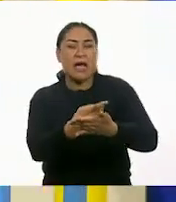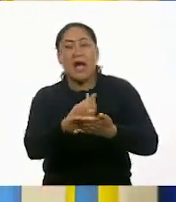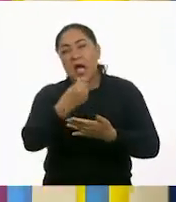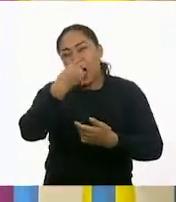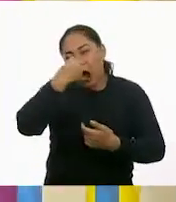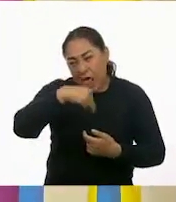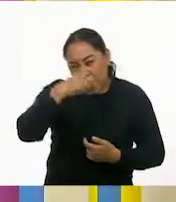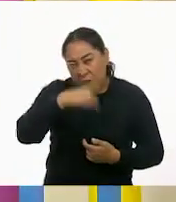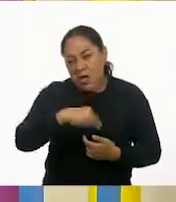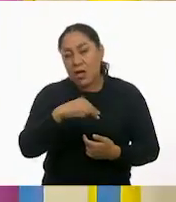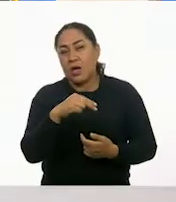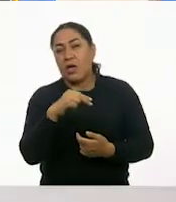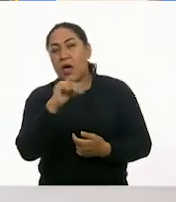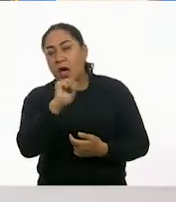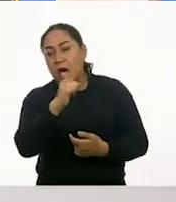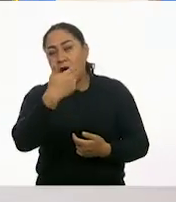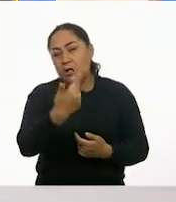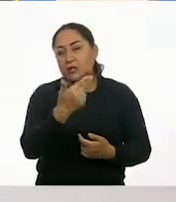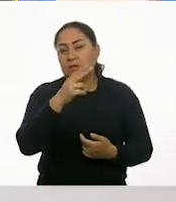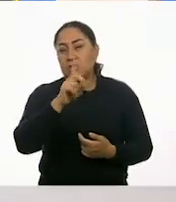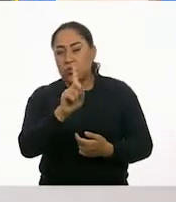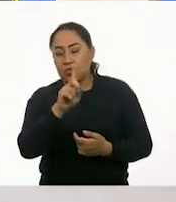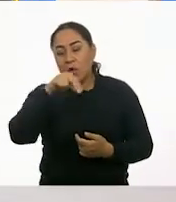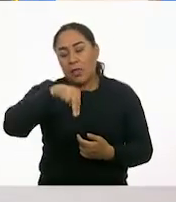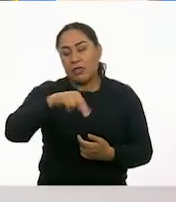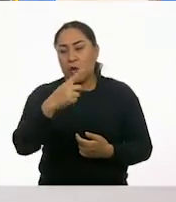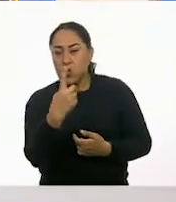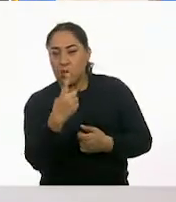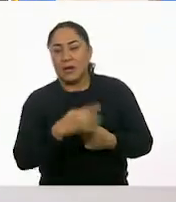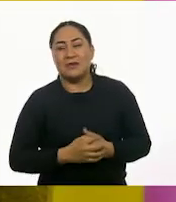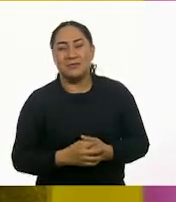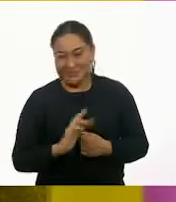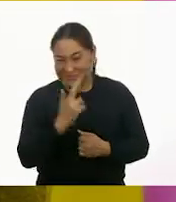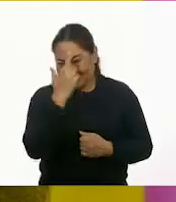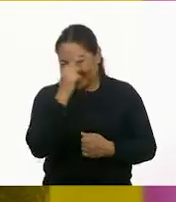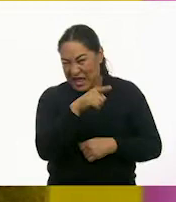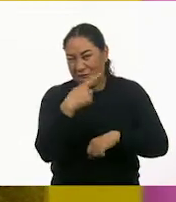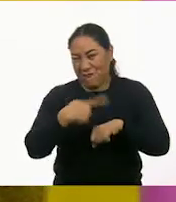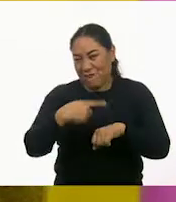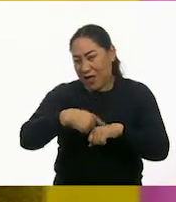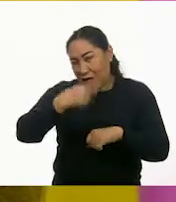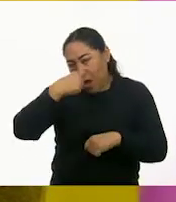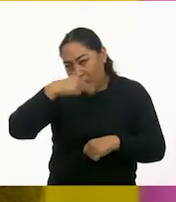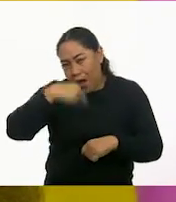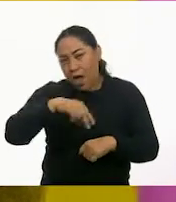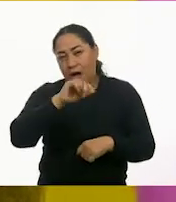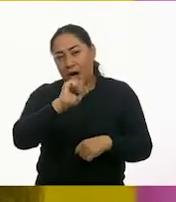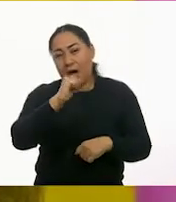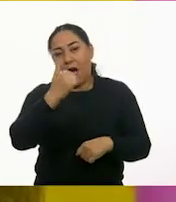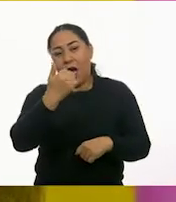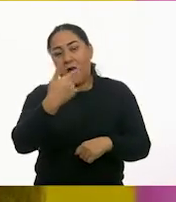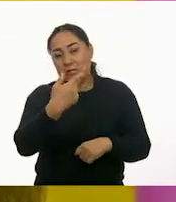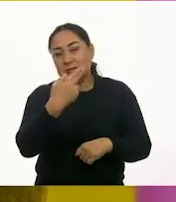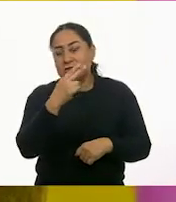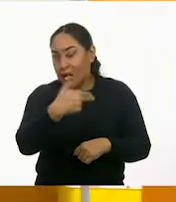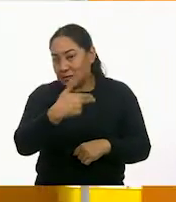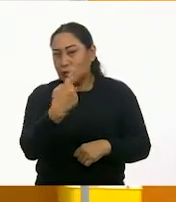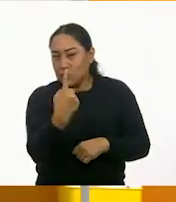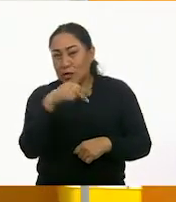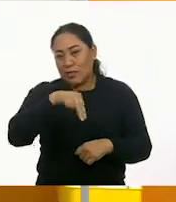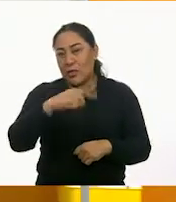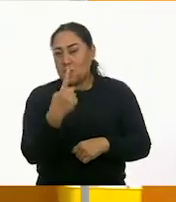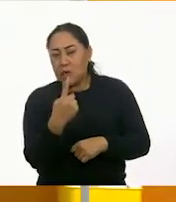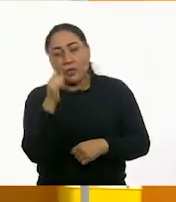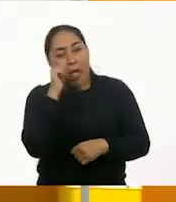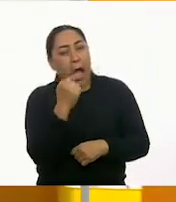AH1N1. Y esa enfermedad, recuerdan que la gripe AH1N1 normalmente da